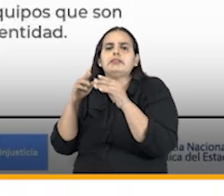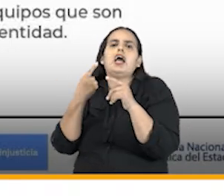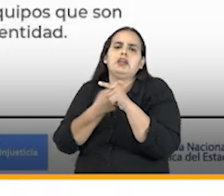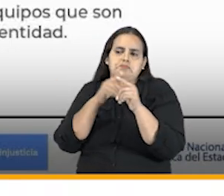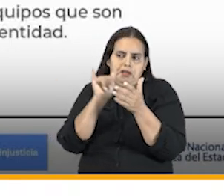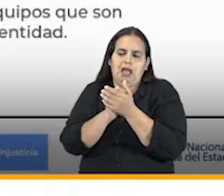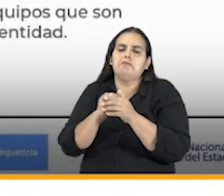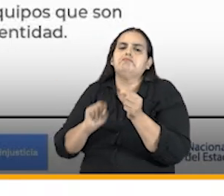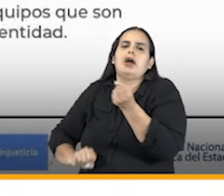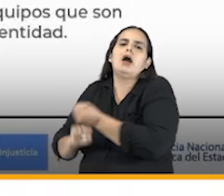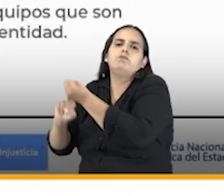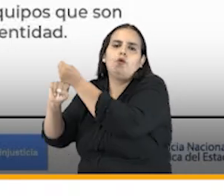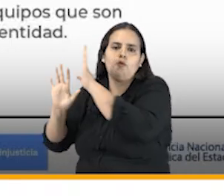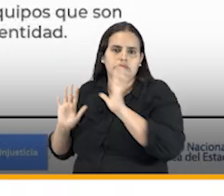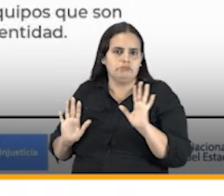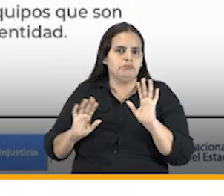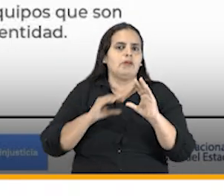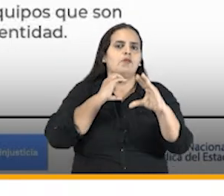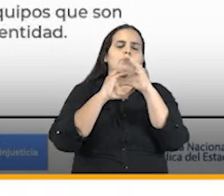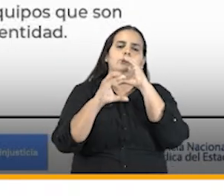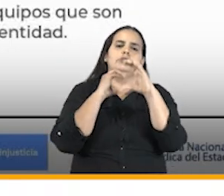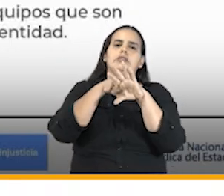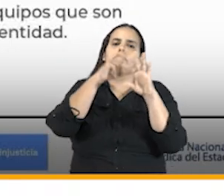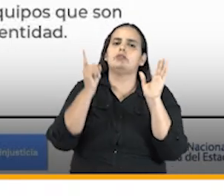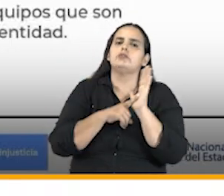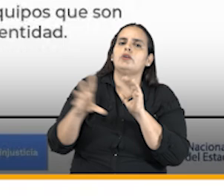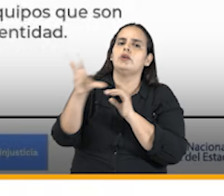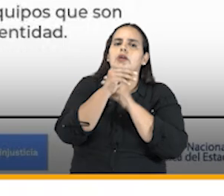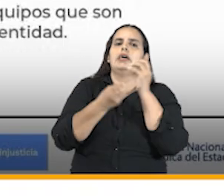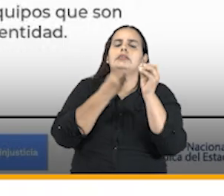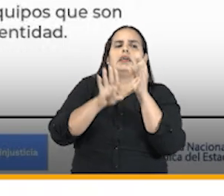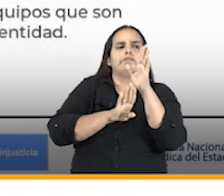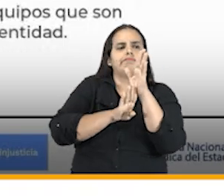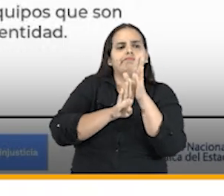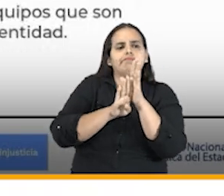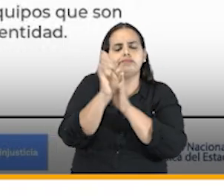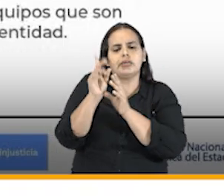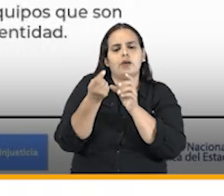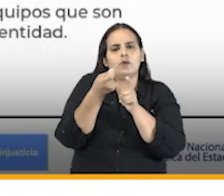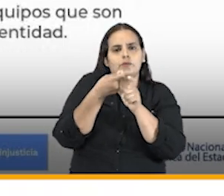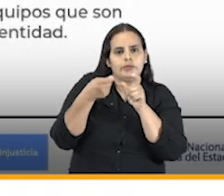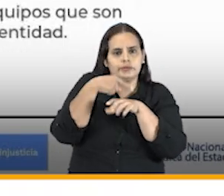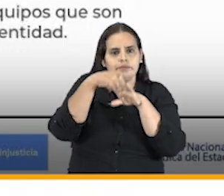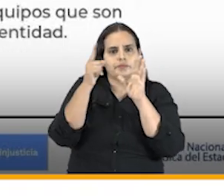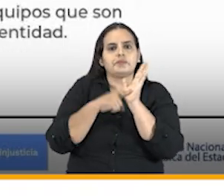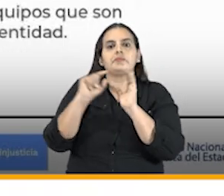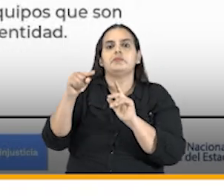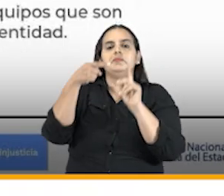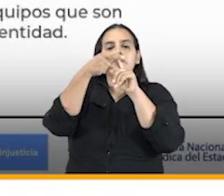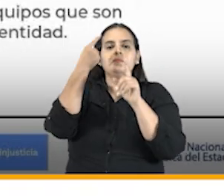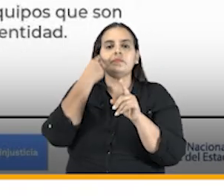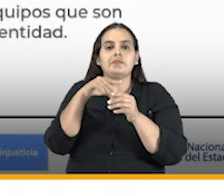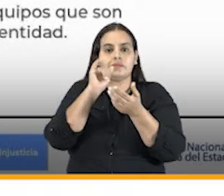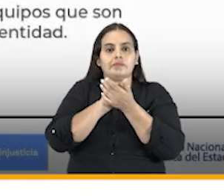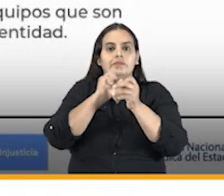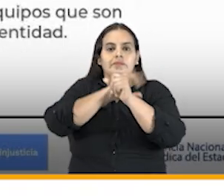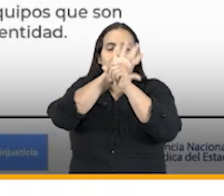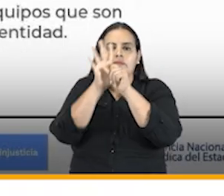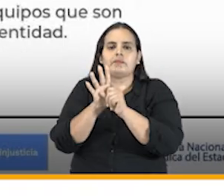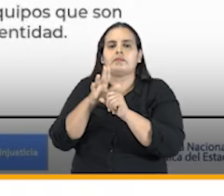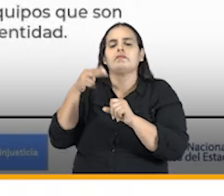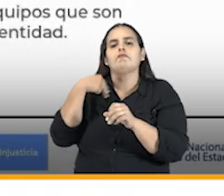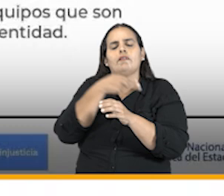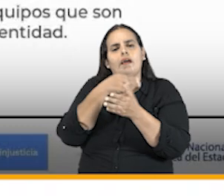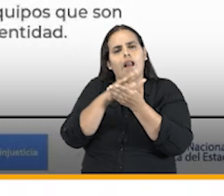las plataformas de comunicación se han ido o se unificaron como les dije desde el primer día de la pandemia y hemos